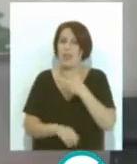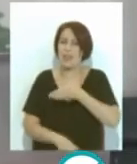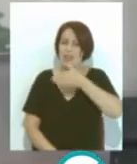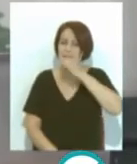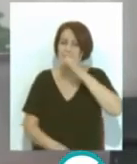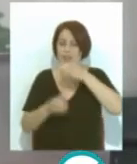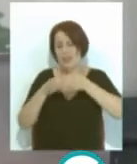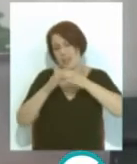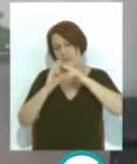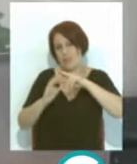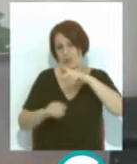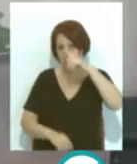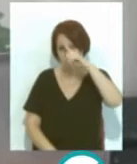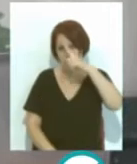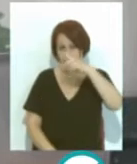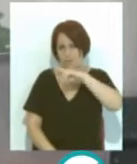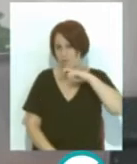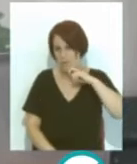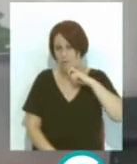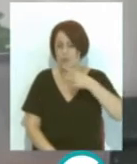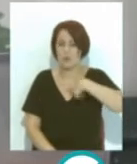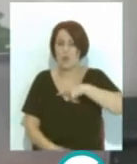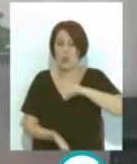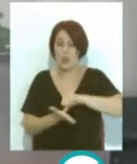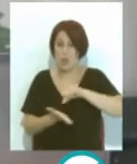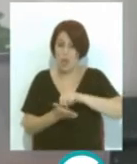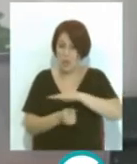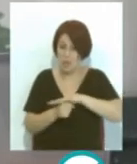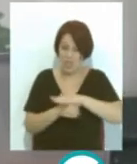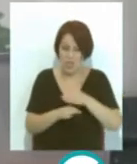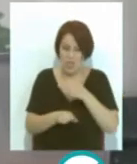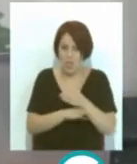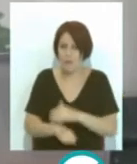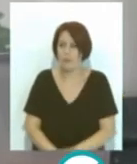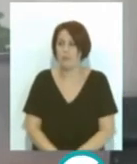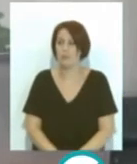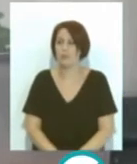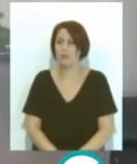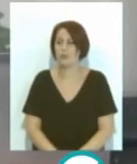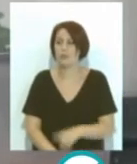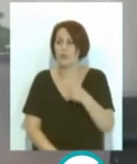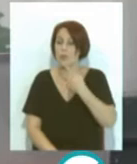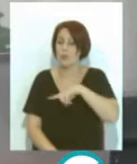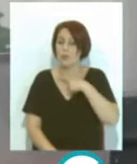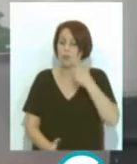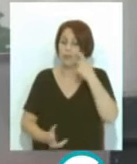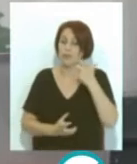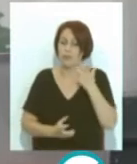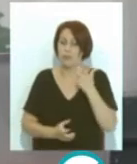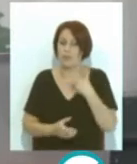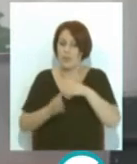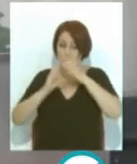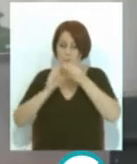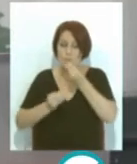inolvidables en los cuales recorreremos una ciudad de la provincia y en la que destacaremos cuáles son sus mejores